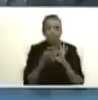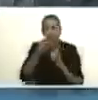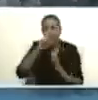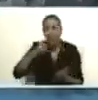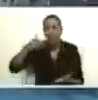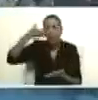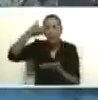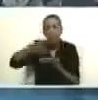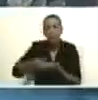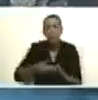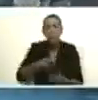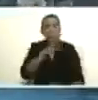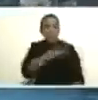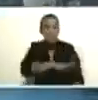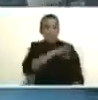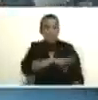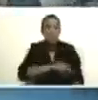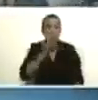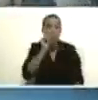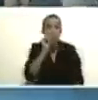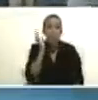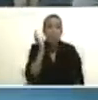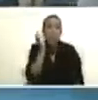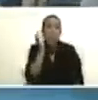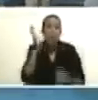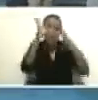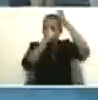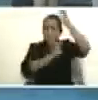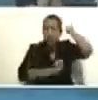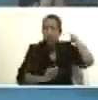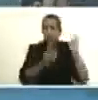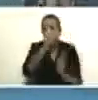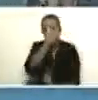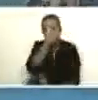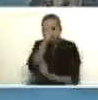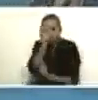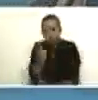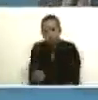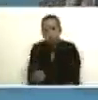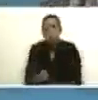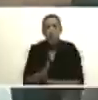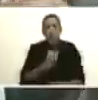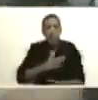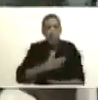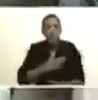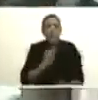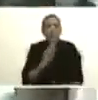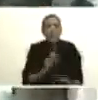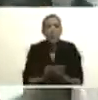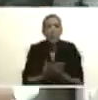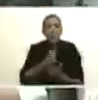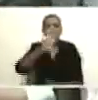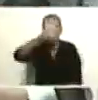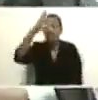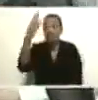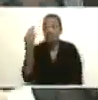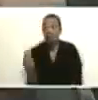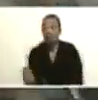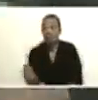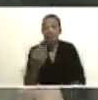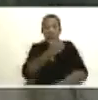señores embajadores permítanme hacer esta diferencia para la delegación de Sudáfrica